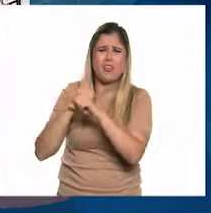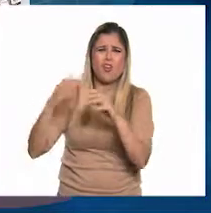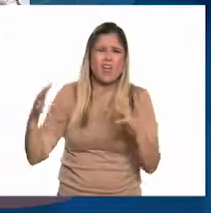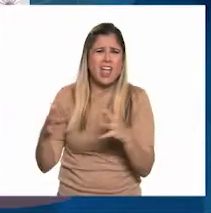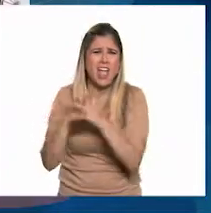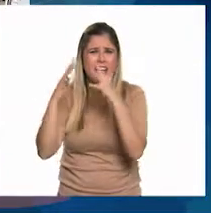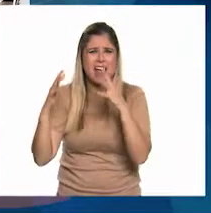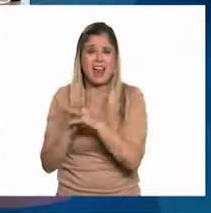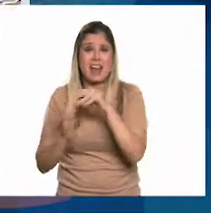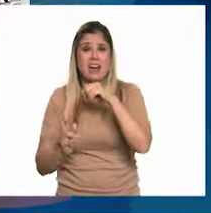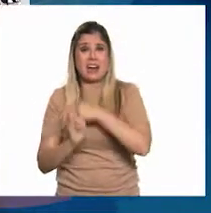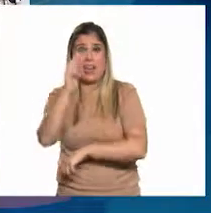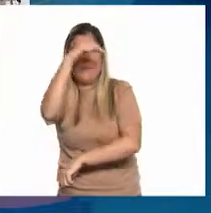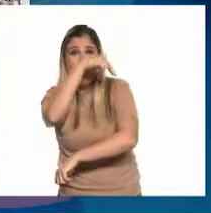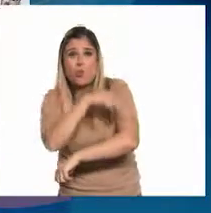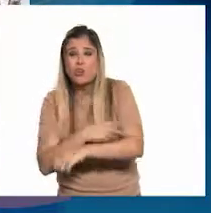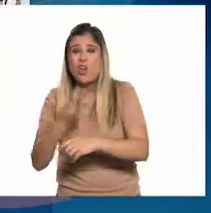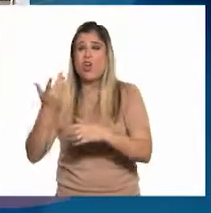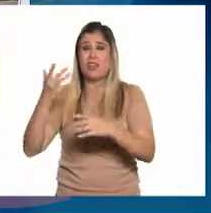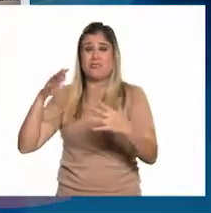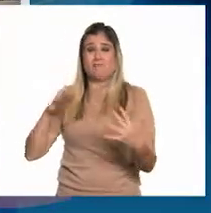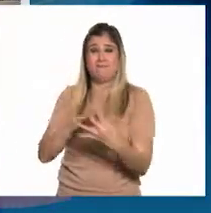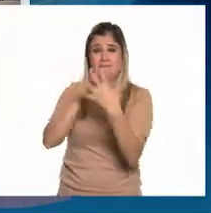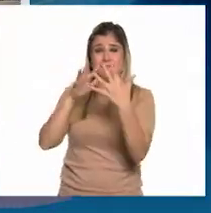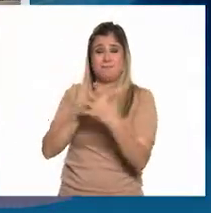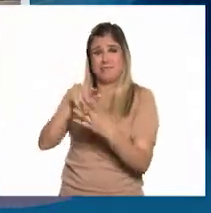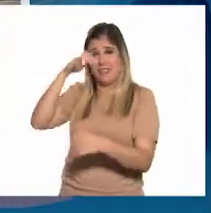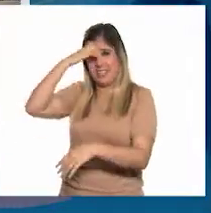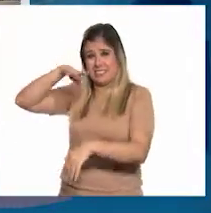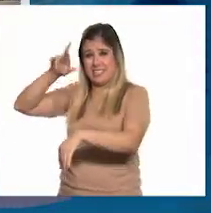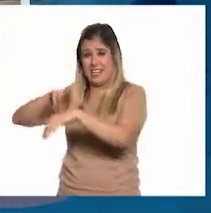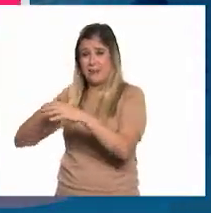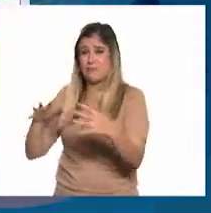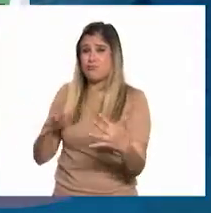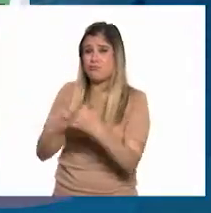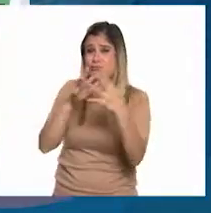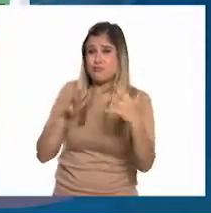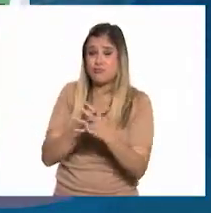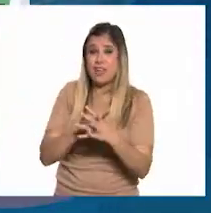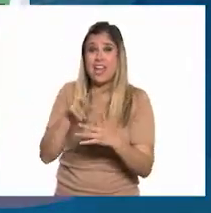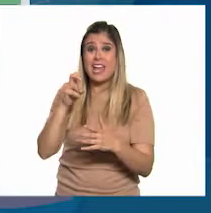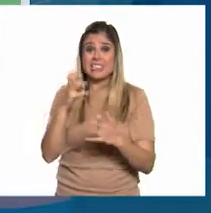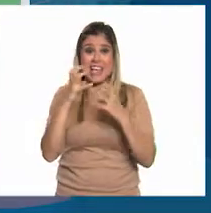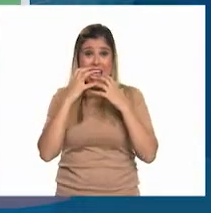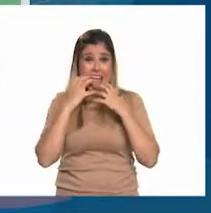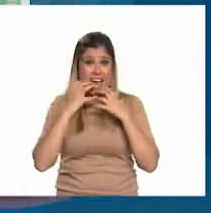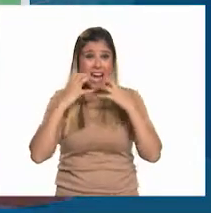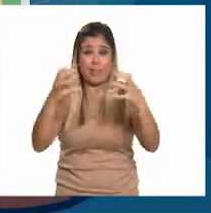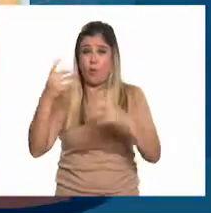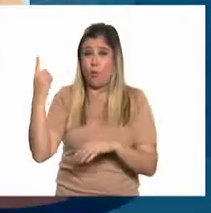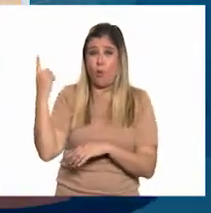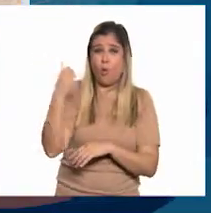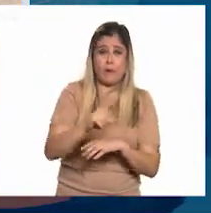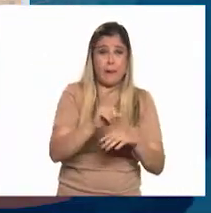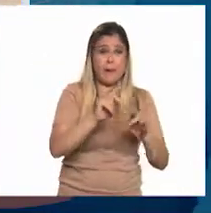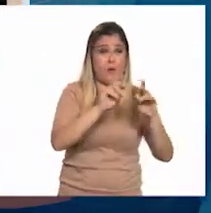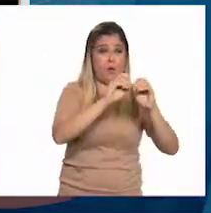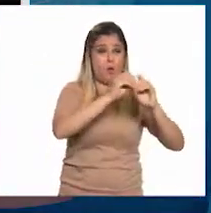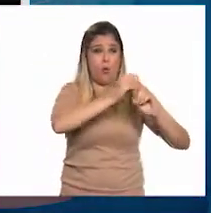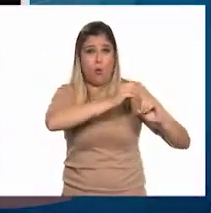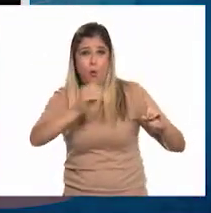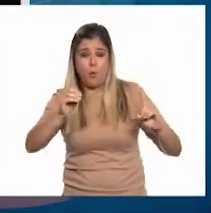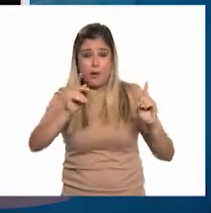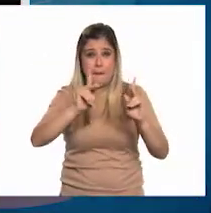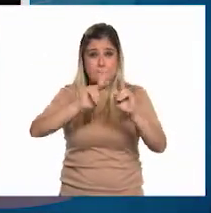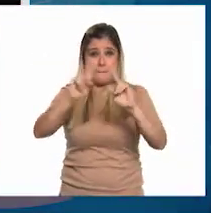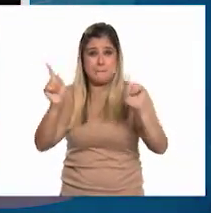revoluciones e intervenciones extranjeras, no podía ser de otra forma. Así que, al grito de orden, paz y progreso, fue